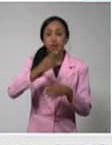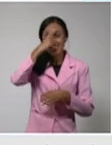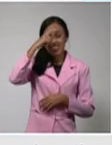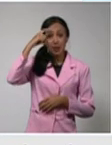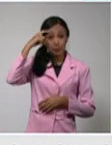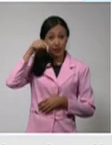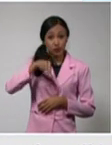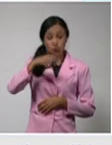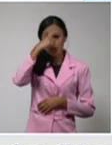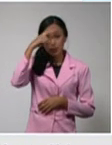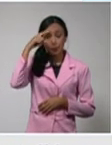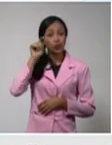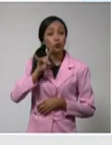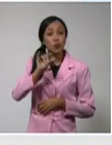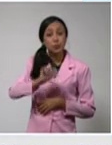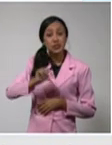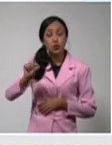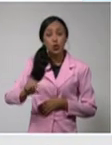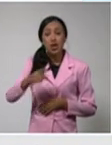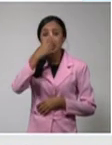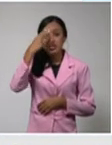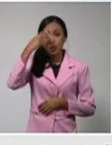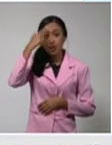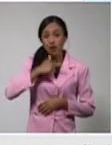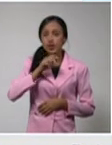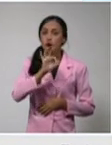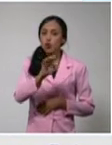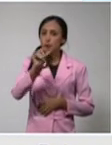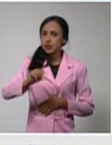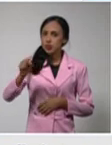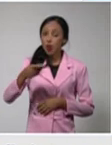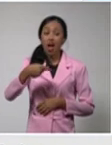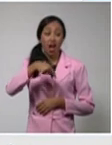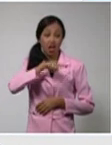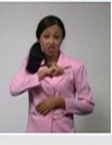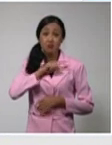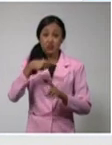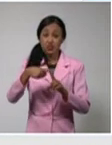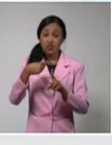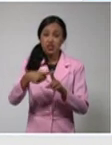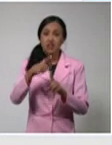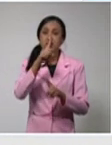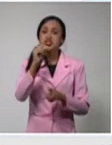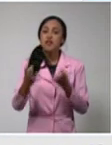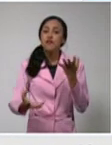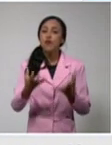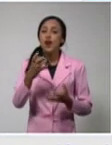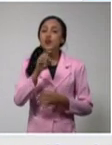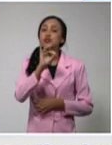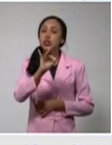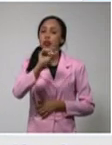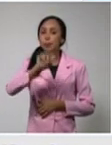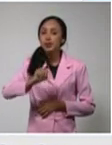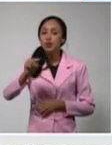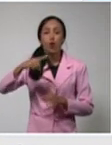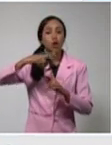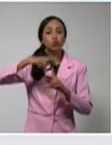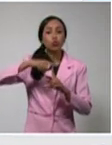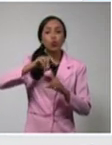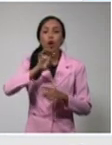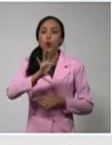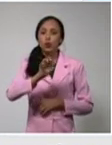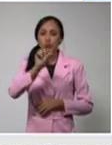Ciego de Ávila, 8 casos en el día de ayer, Cienfuegos 7, Las Tunas 4